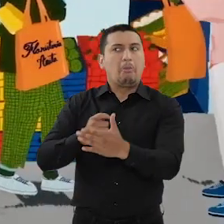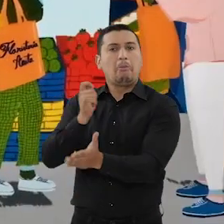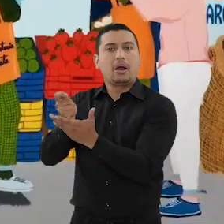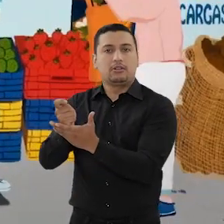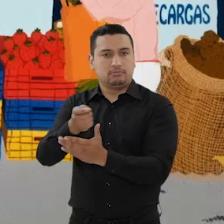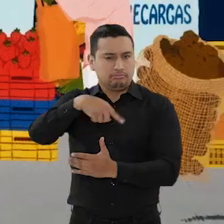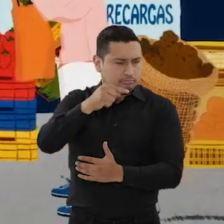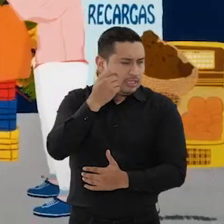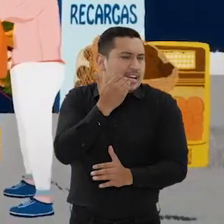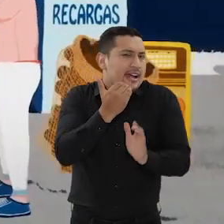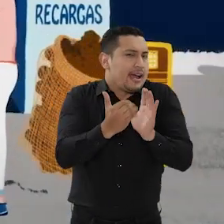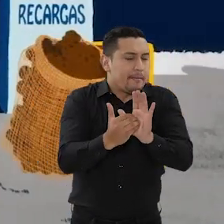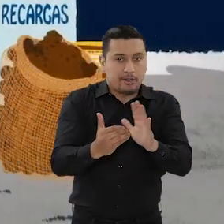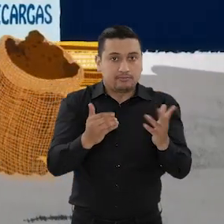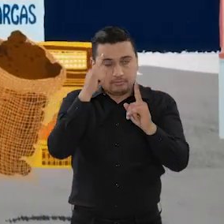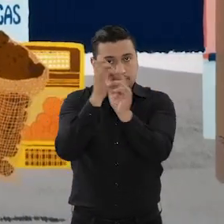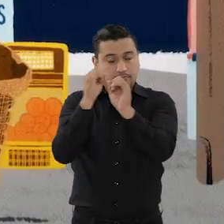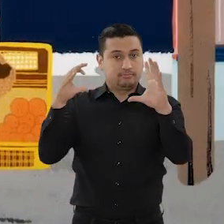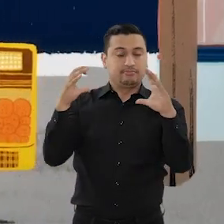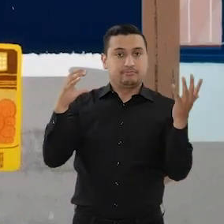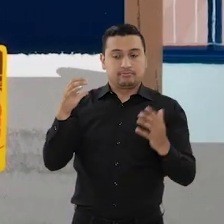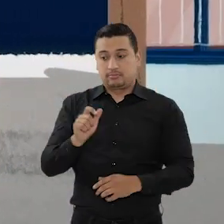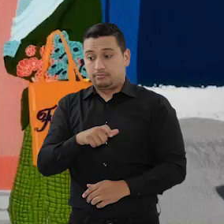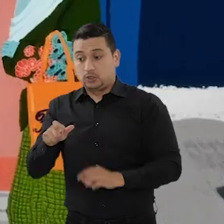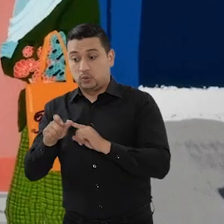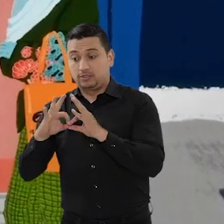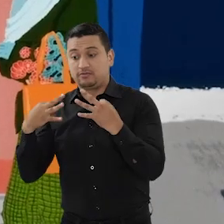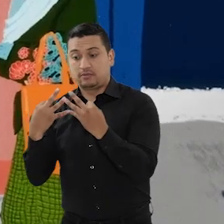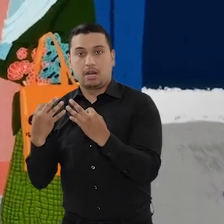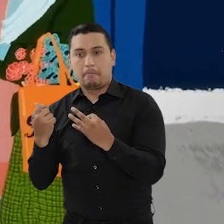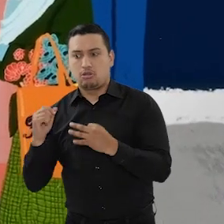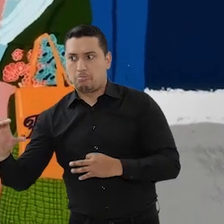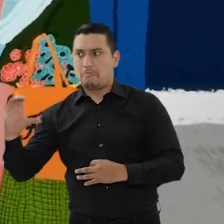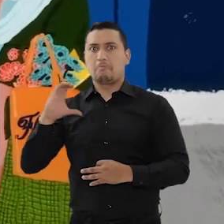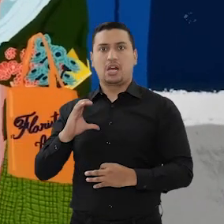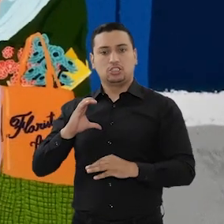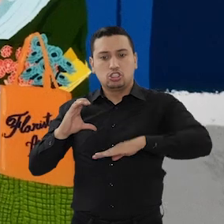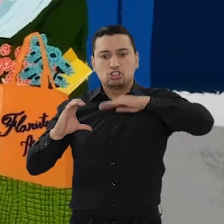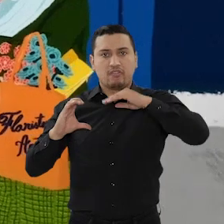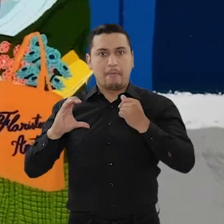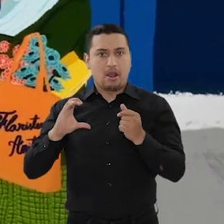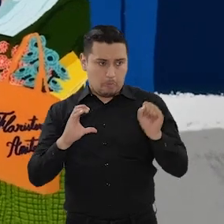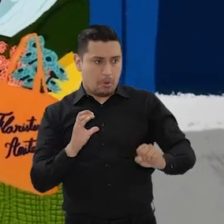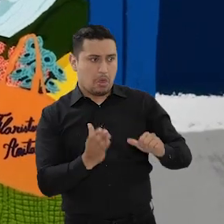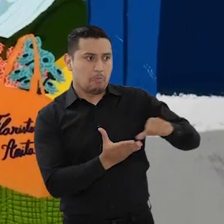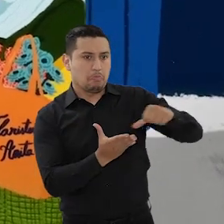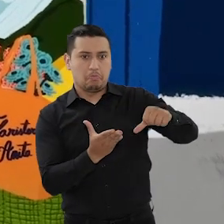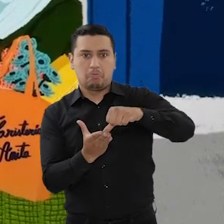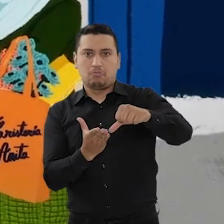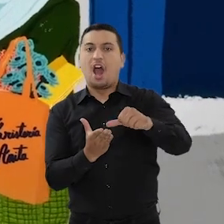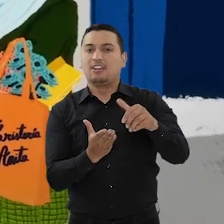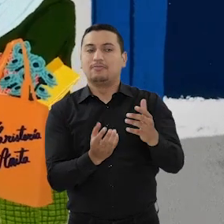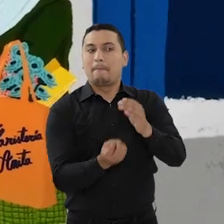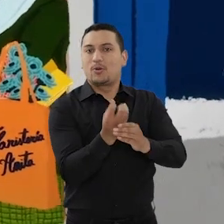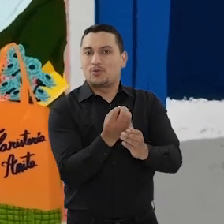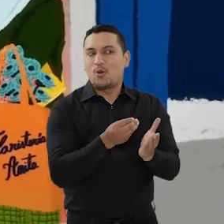Imaginemos que crecen excesivamente los ingresos de las familias. En este caso tendremos más dinero para gastar y seguramente compraremos